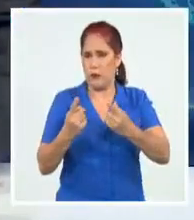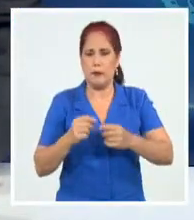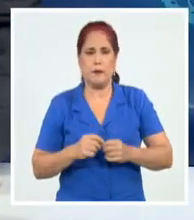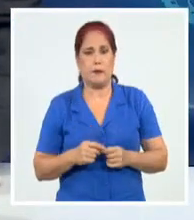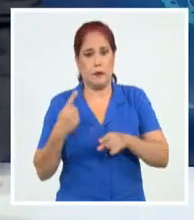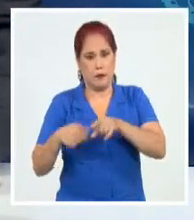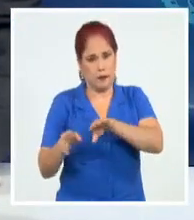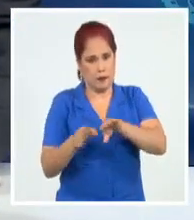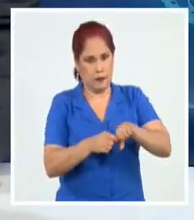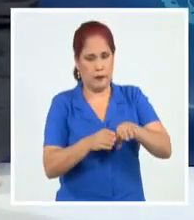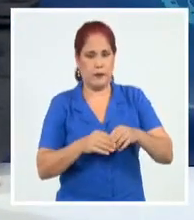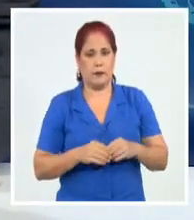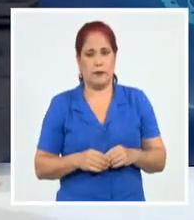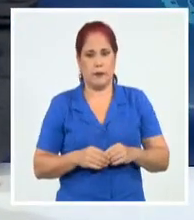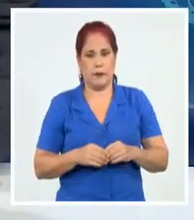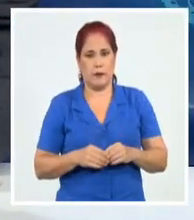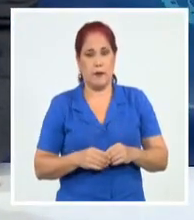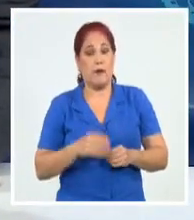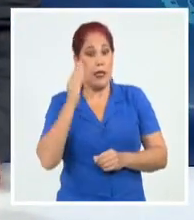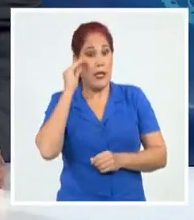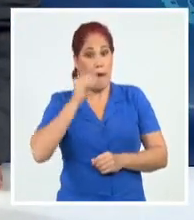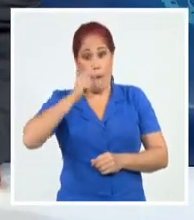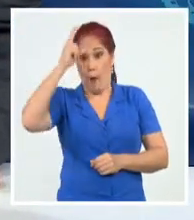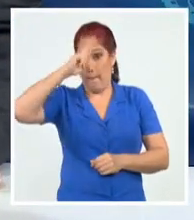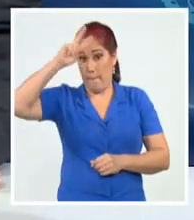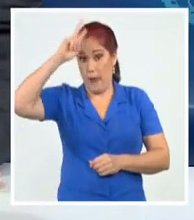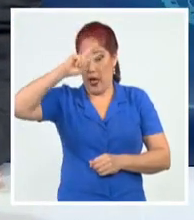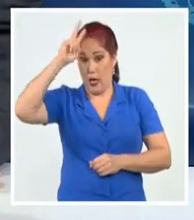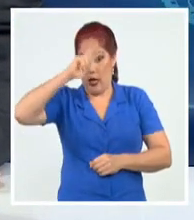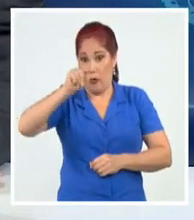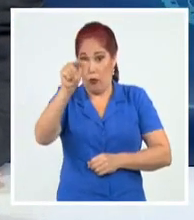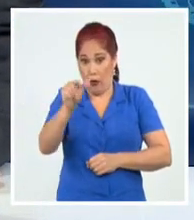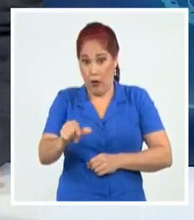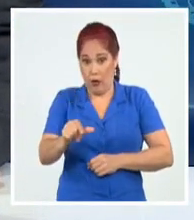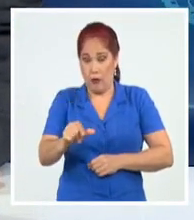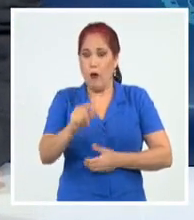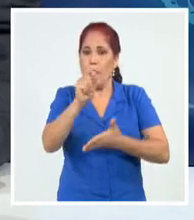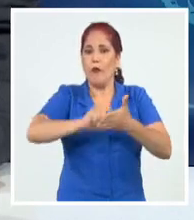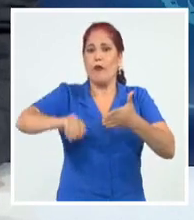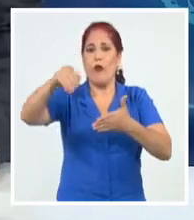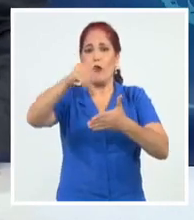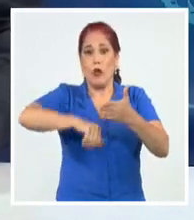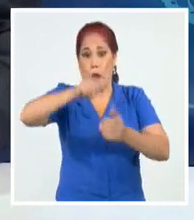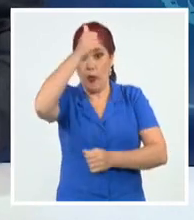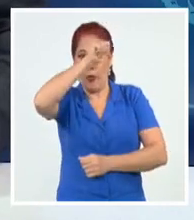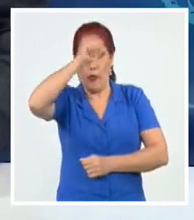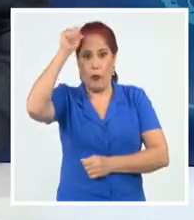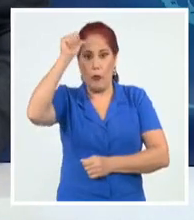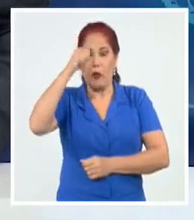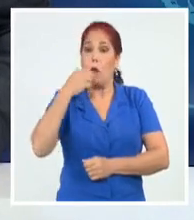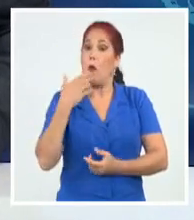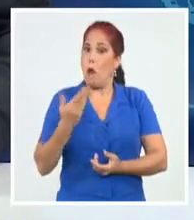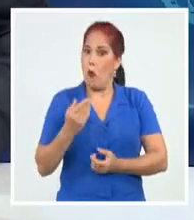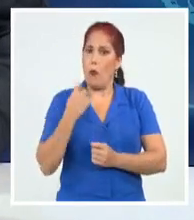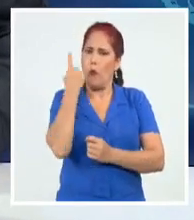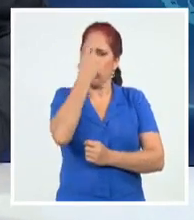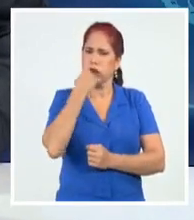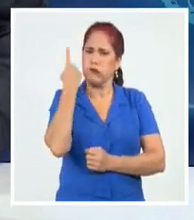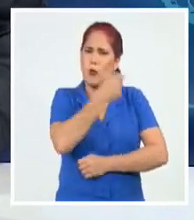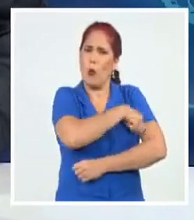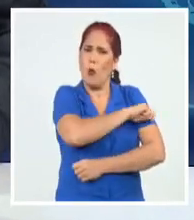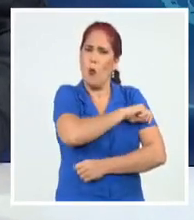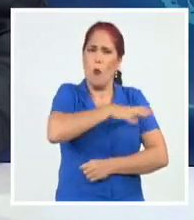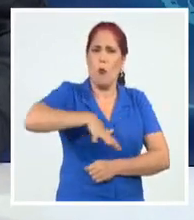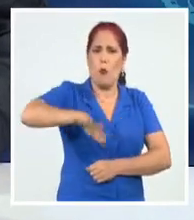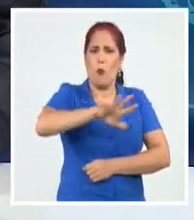Y en tanto, conocimos también que los mexicanos en este caso votaron este domingo, lo hicieron en consulta popular con carácter